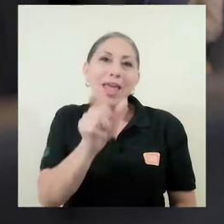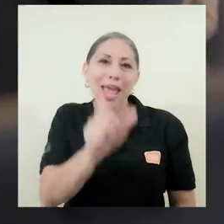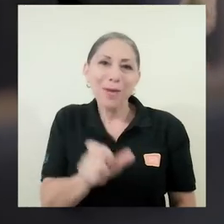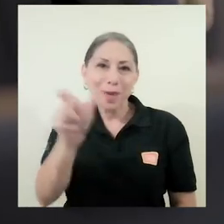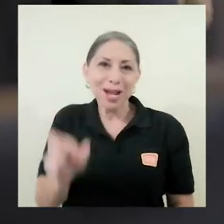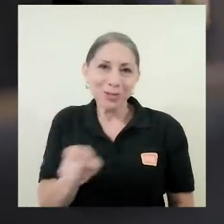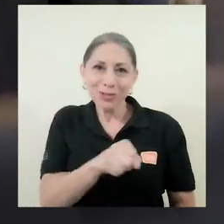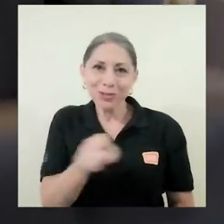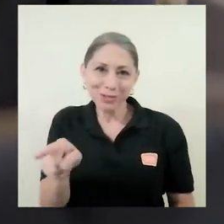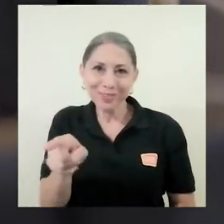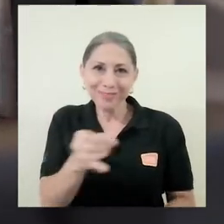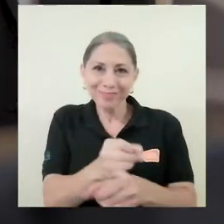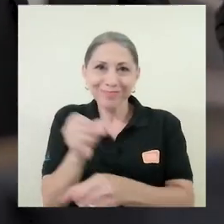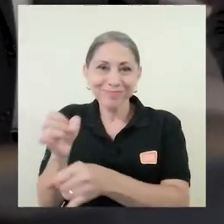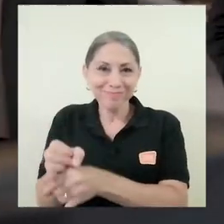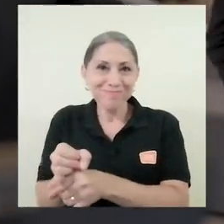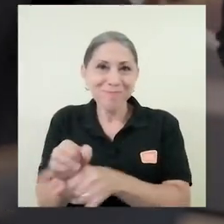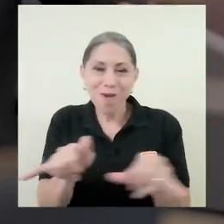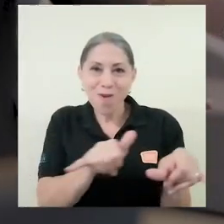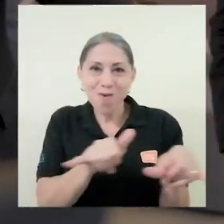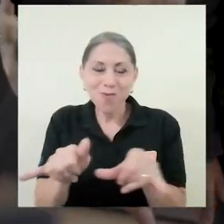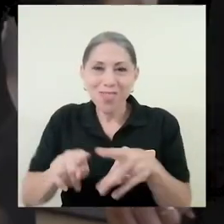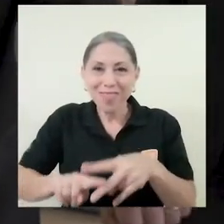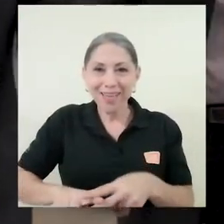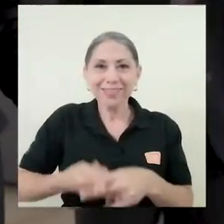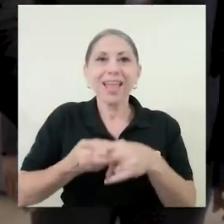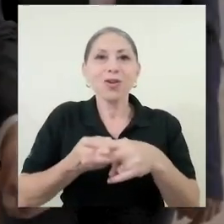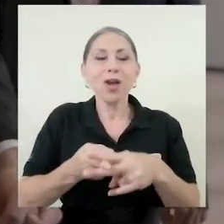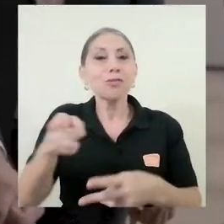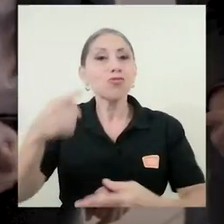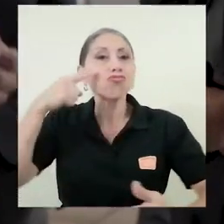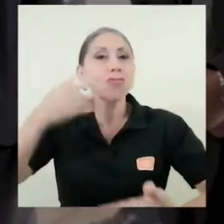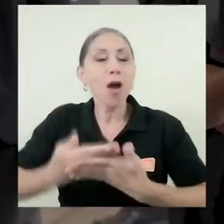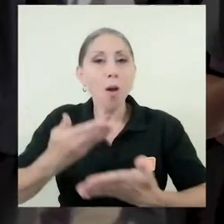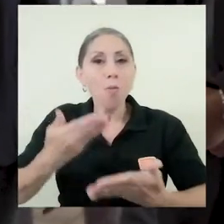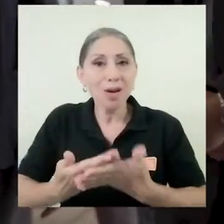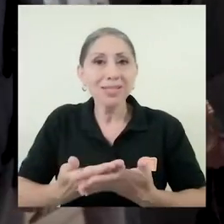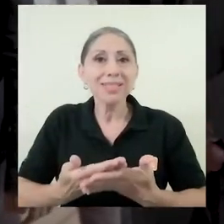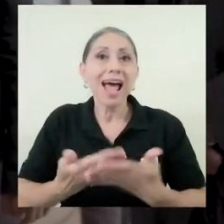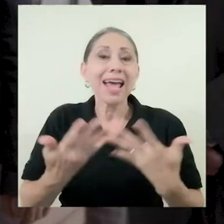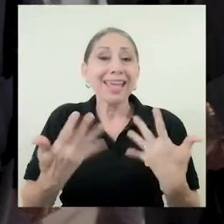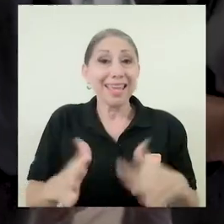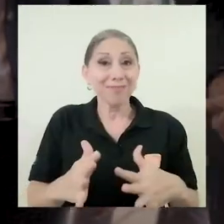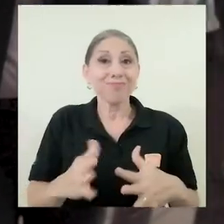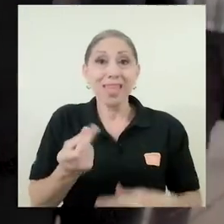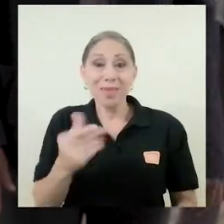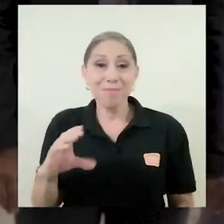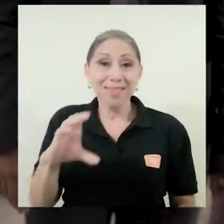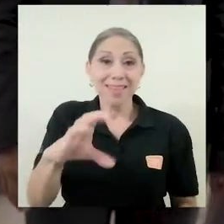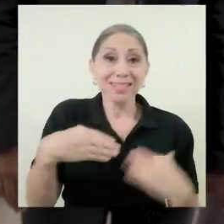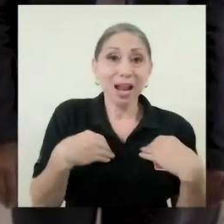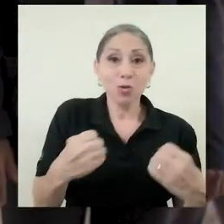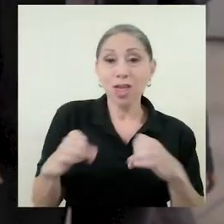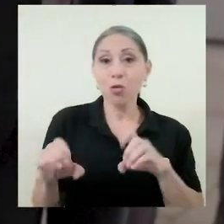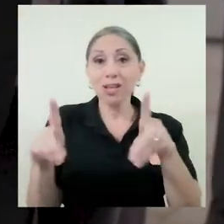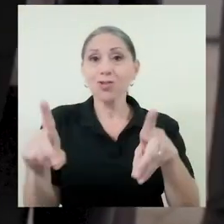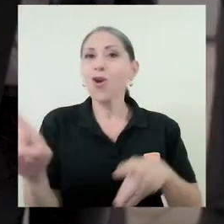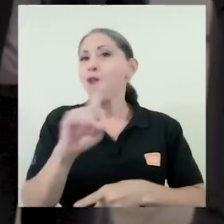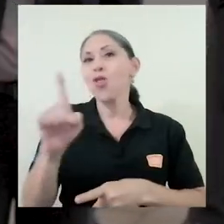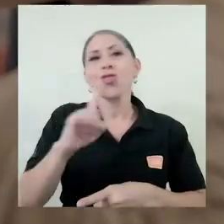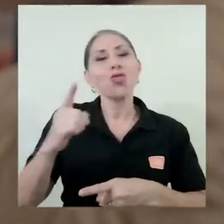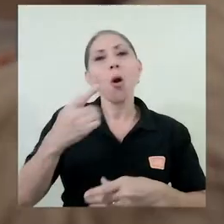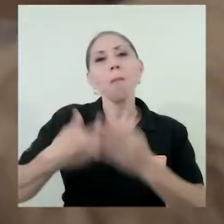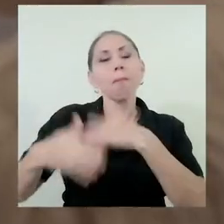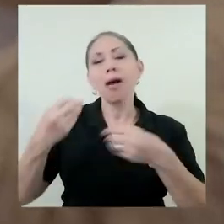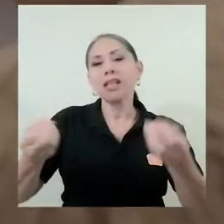realmente es demostración de que invertir en salud y educación no pasa de moda. Esto es algo permanente.